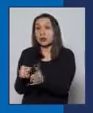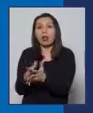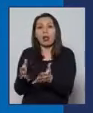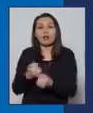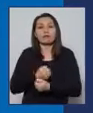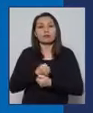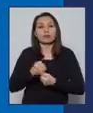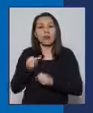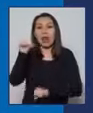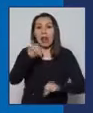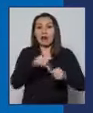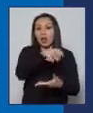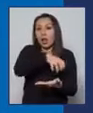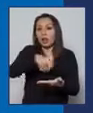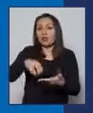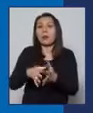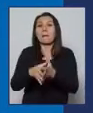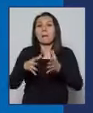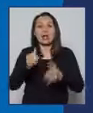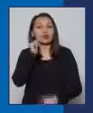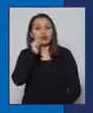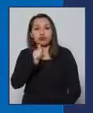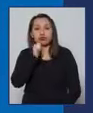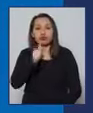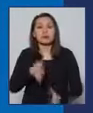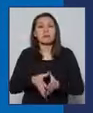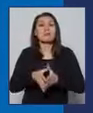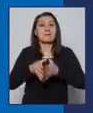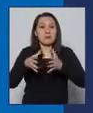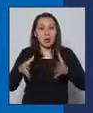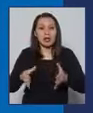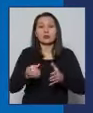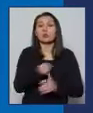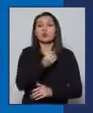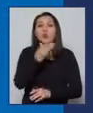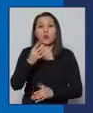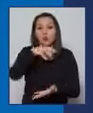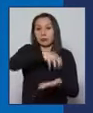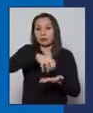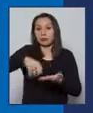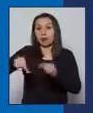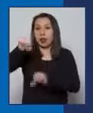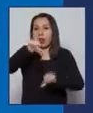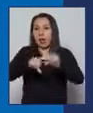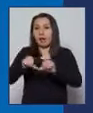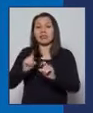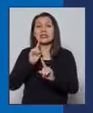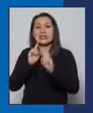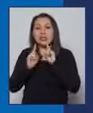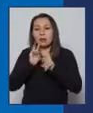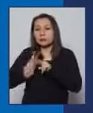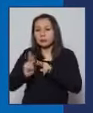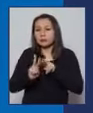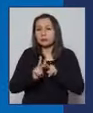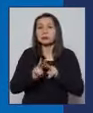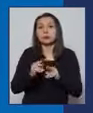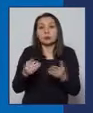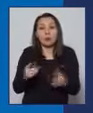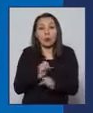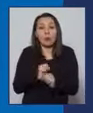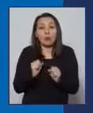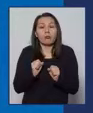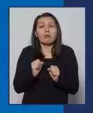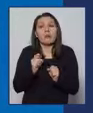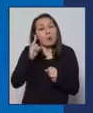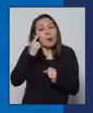fortaleciendo los laboratorios. Todos los días estamos incrementando el número de laboratorios, el número de exámenes, para poder no